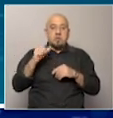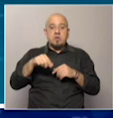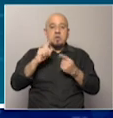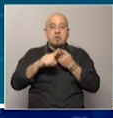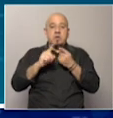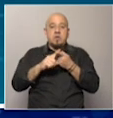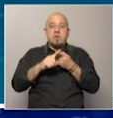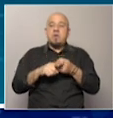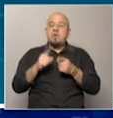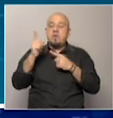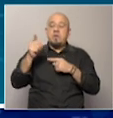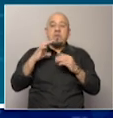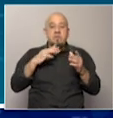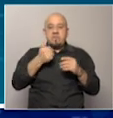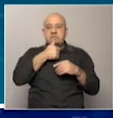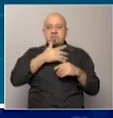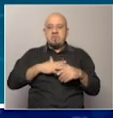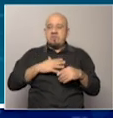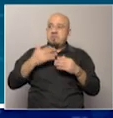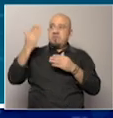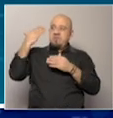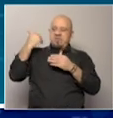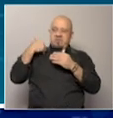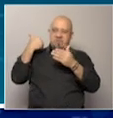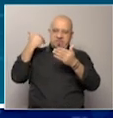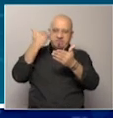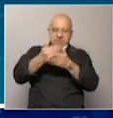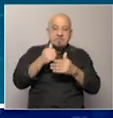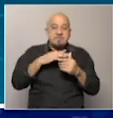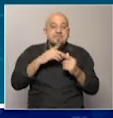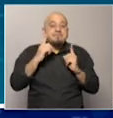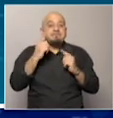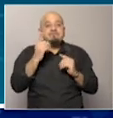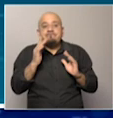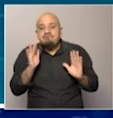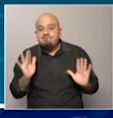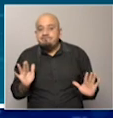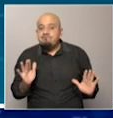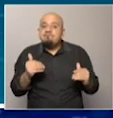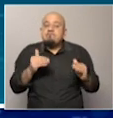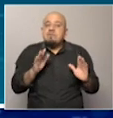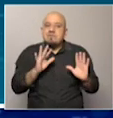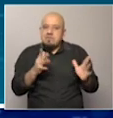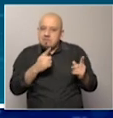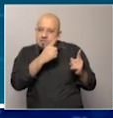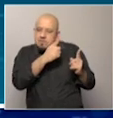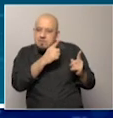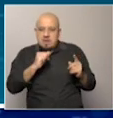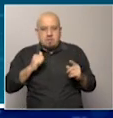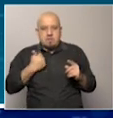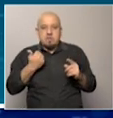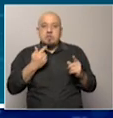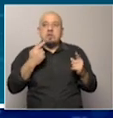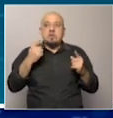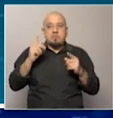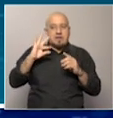acuerdo que ellos califican de histórico, pero como digo, habrá que ver si realmente no significa que se hace a expensas de dejar de apoyar